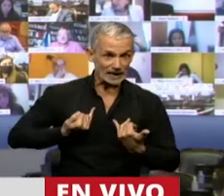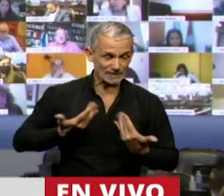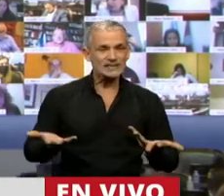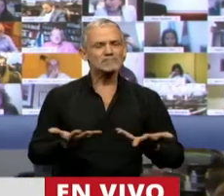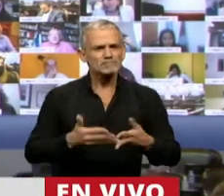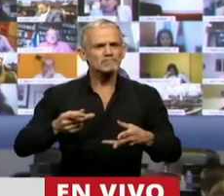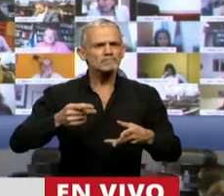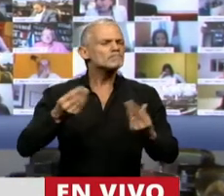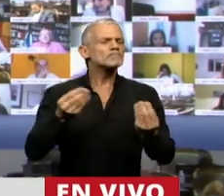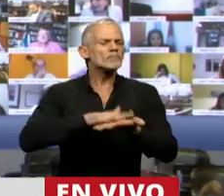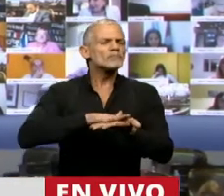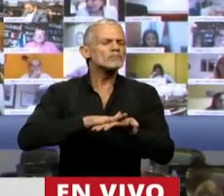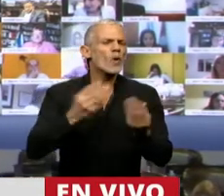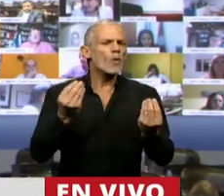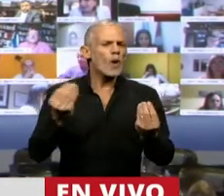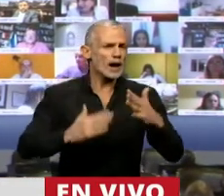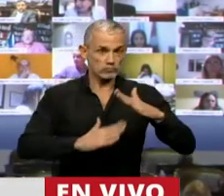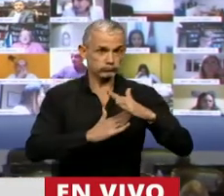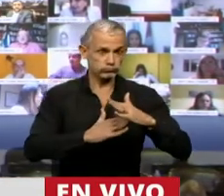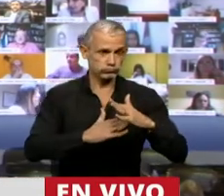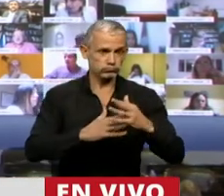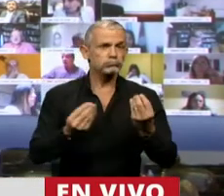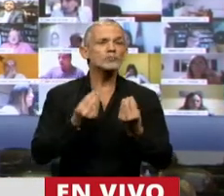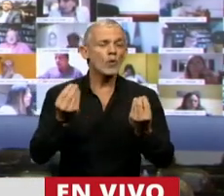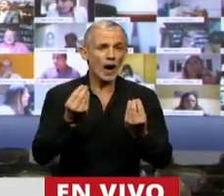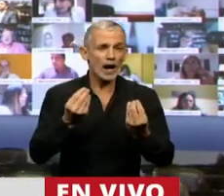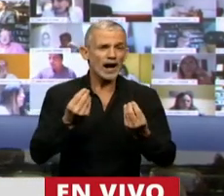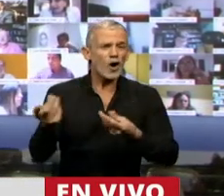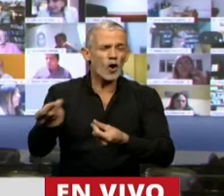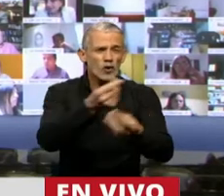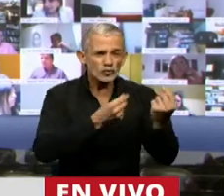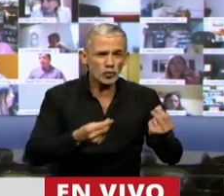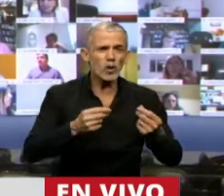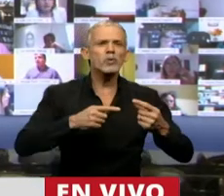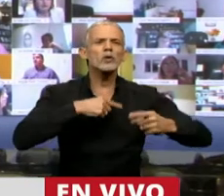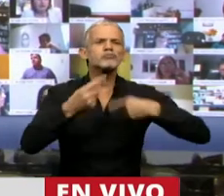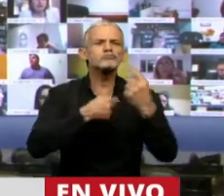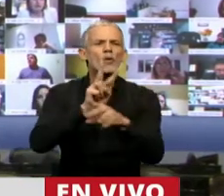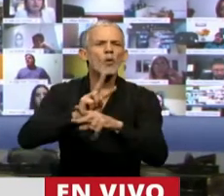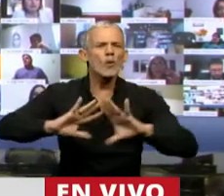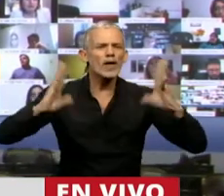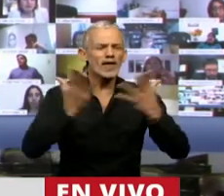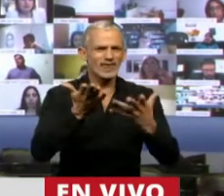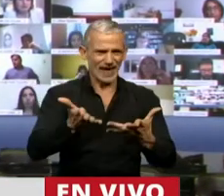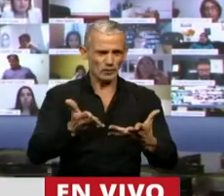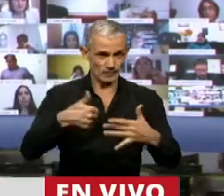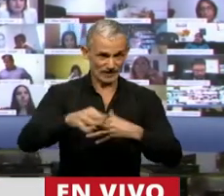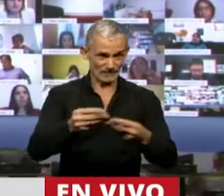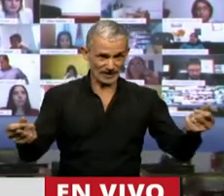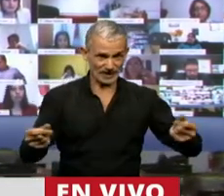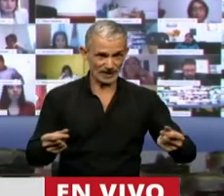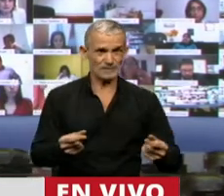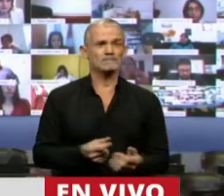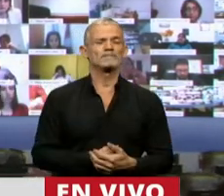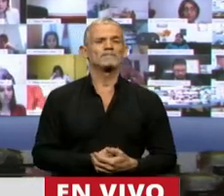casualmente está basado en un principio fundamental que es el principio del consumo sustentable. Para finalizar, Presidenta,